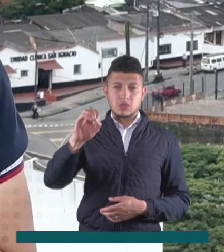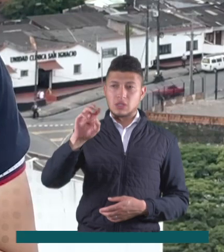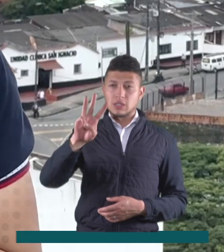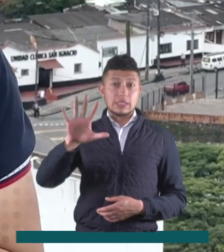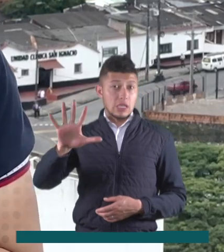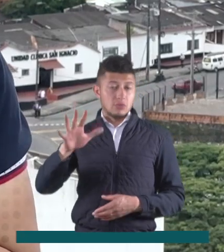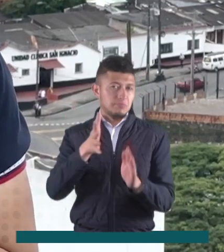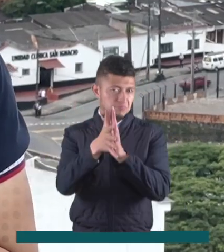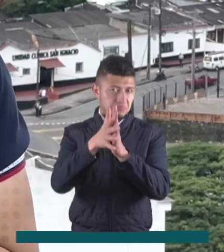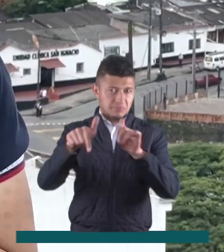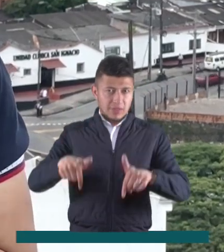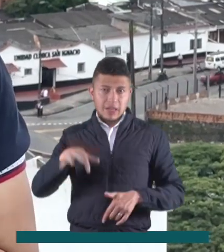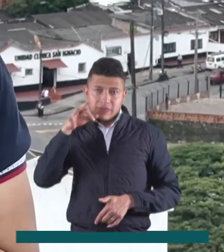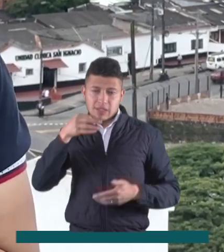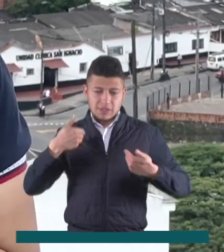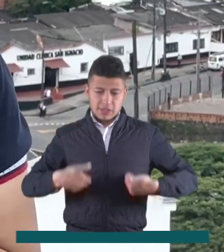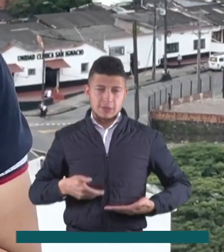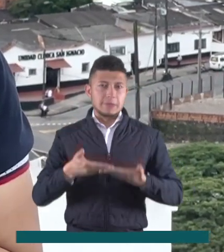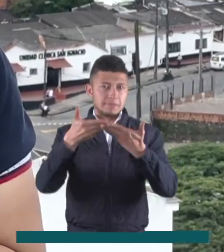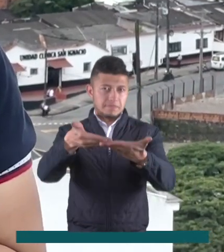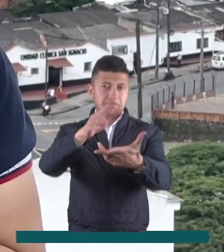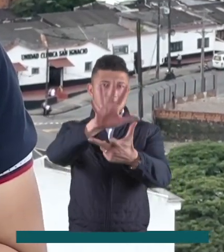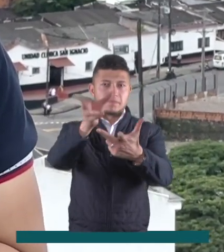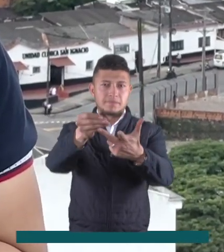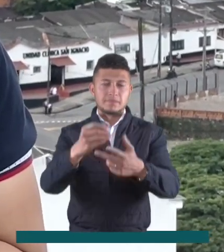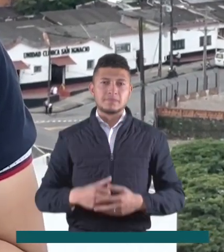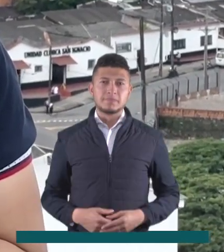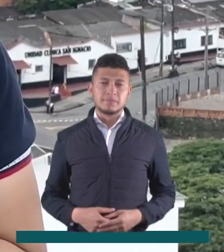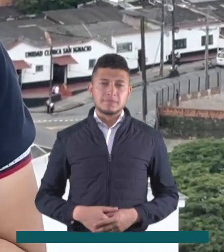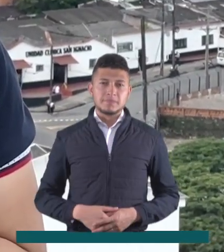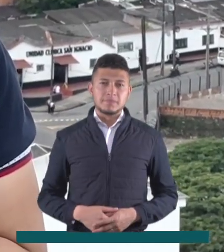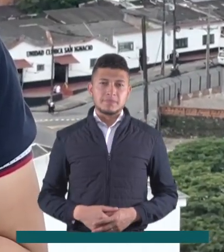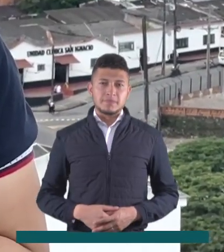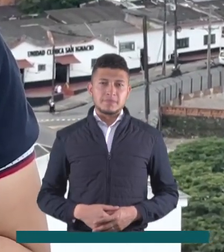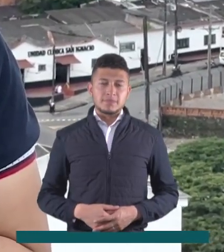Es la información por ahora desde Villavicencio, Santiago Molina, enlace 13.